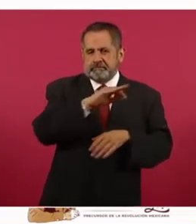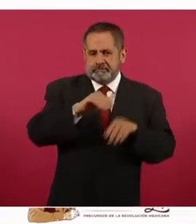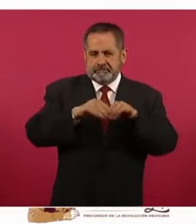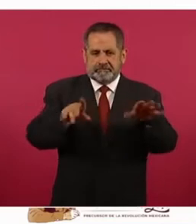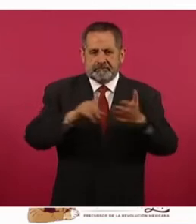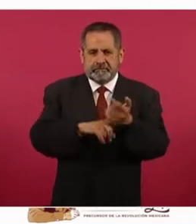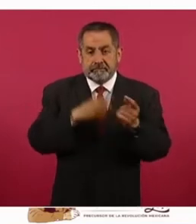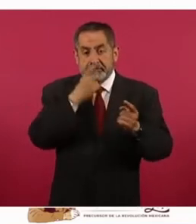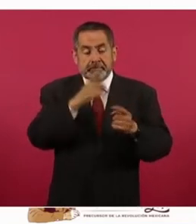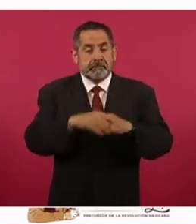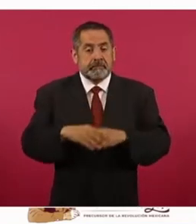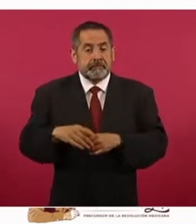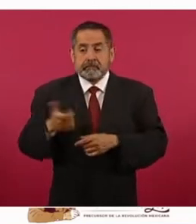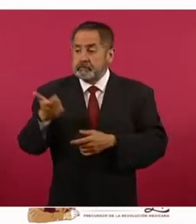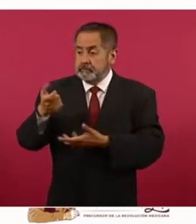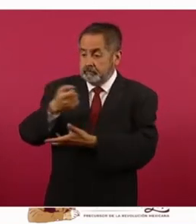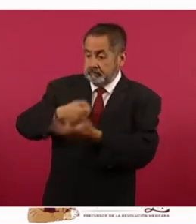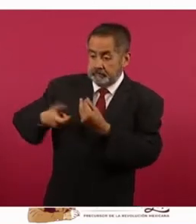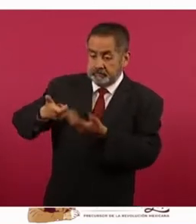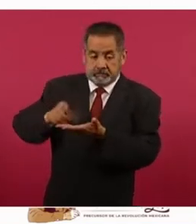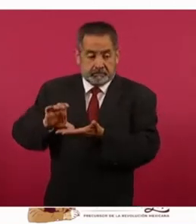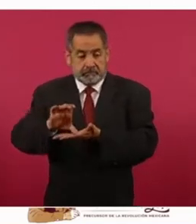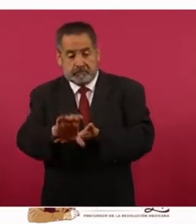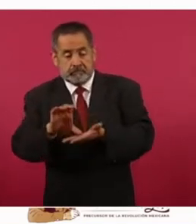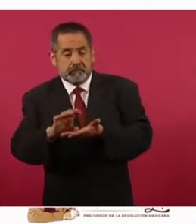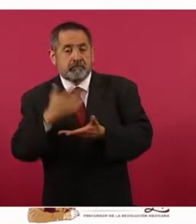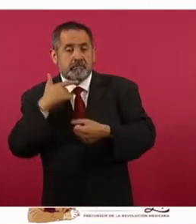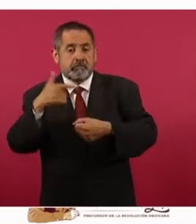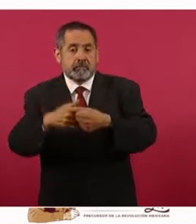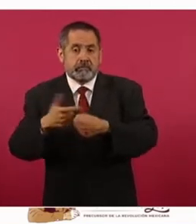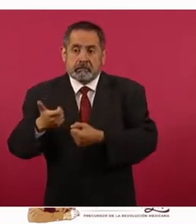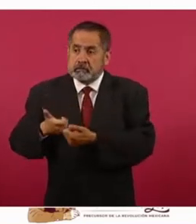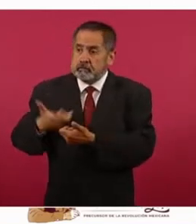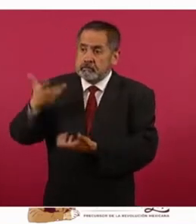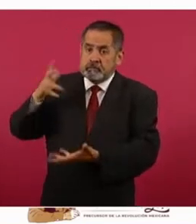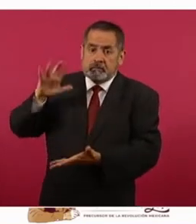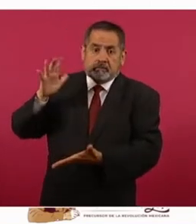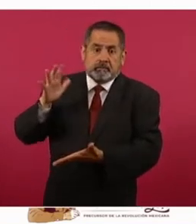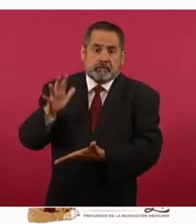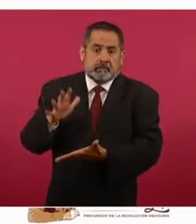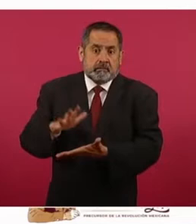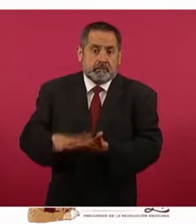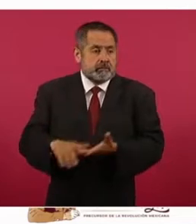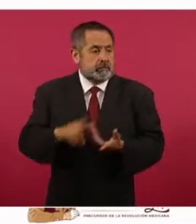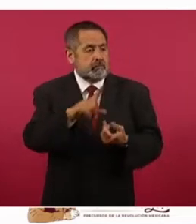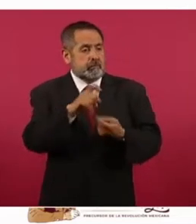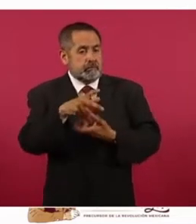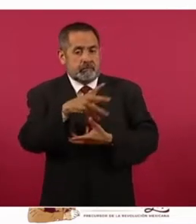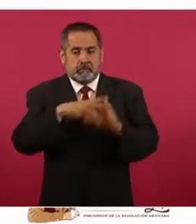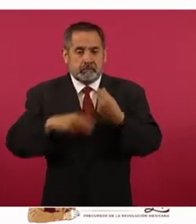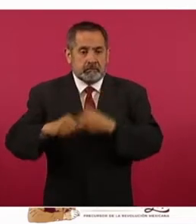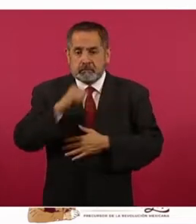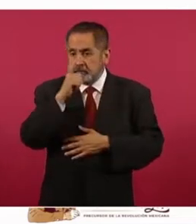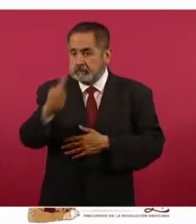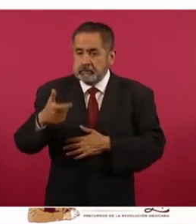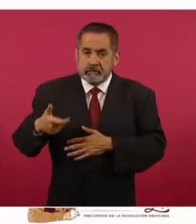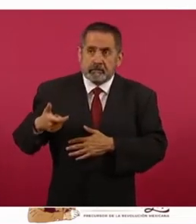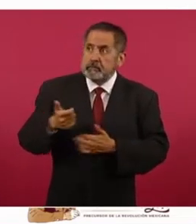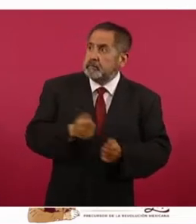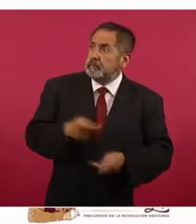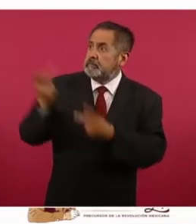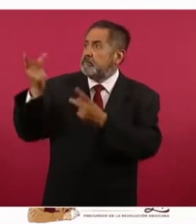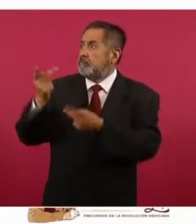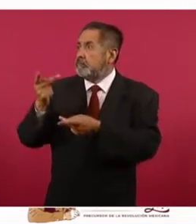El subsidio a los combustibles de México está costando más que las ganancias de las exportaciones de petróleo.